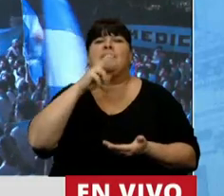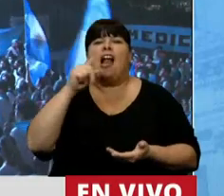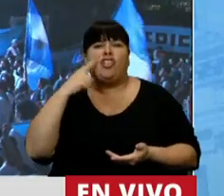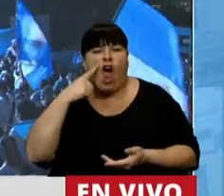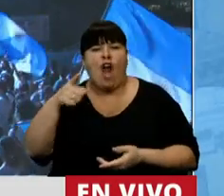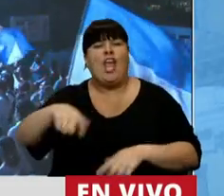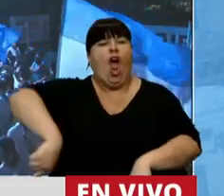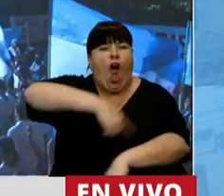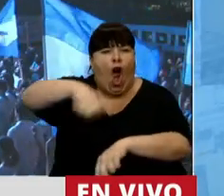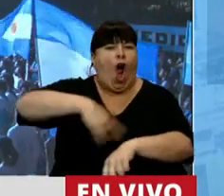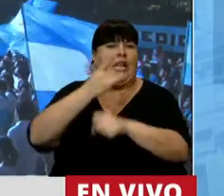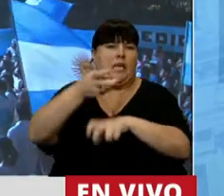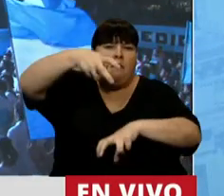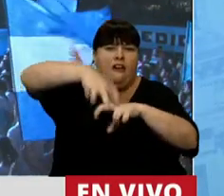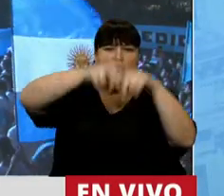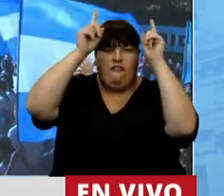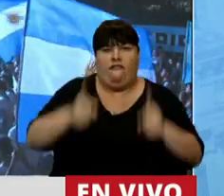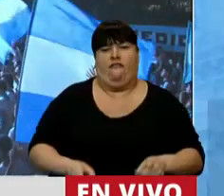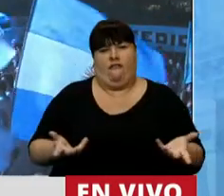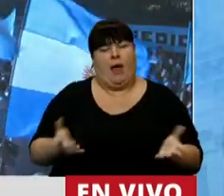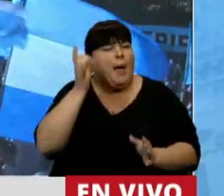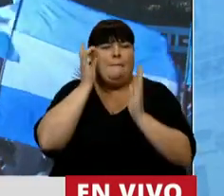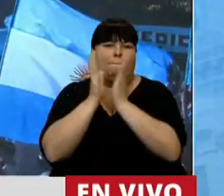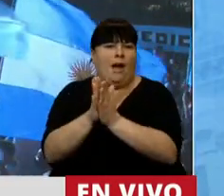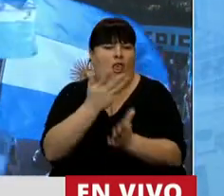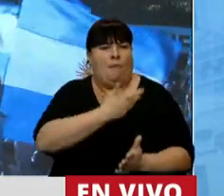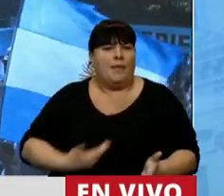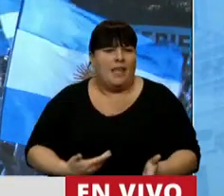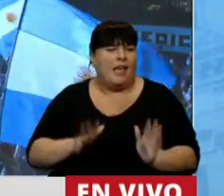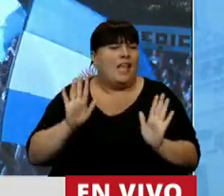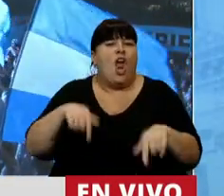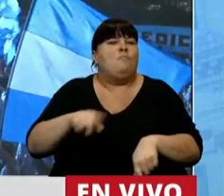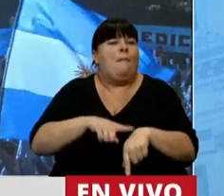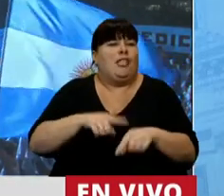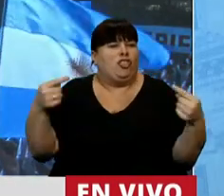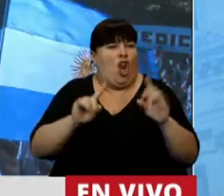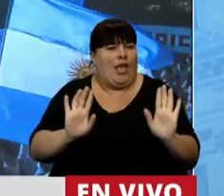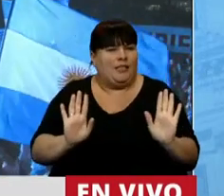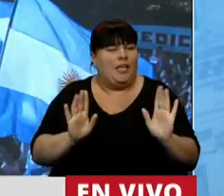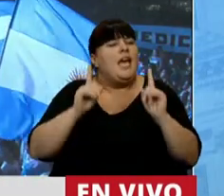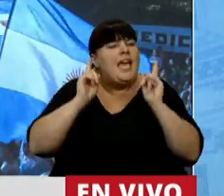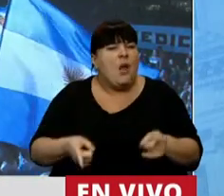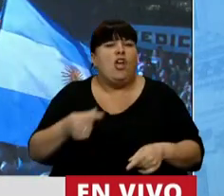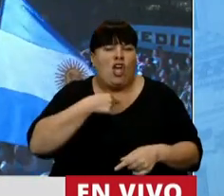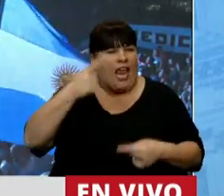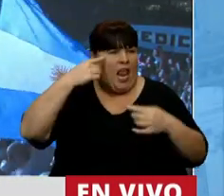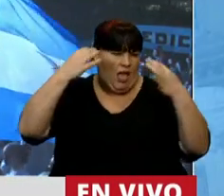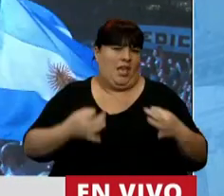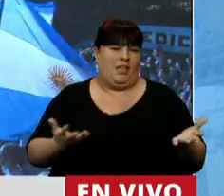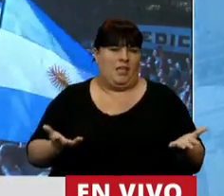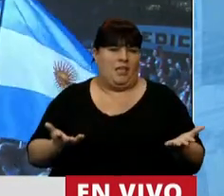estuvimos horas siempre sentados en ese lugar. Y discúlpenme, señor presidente, tal vez no era el momento, pero quiero ser coherente.